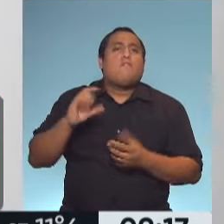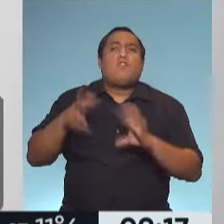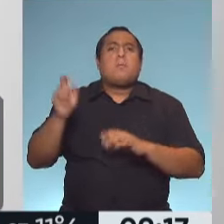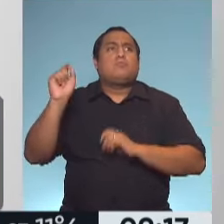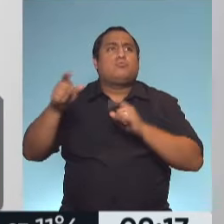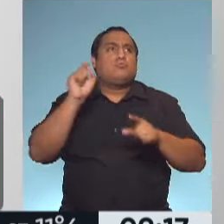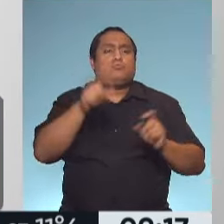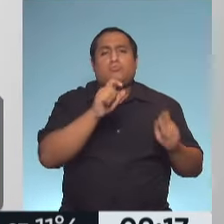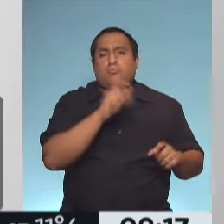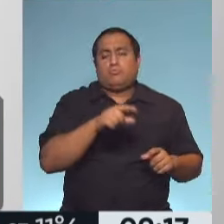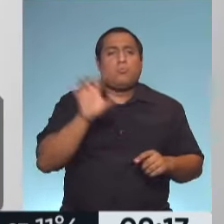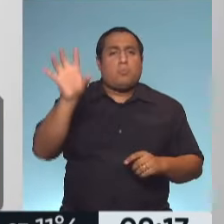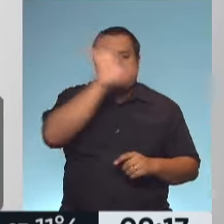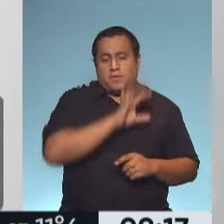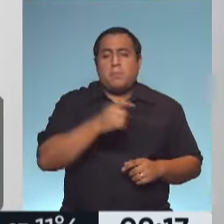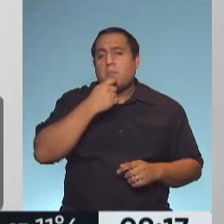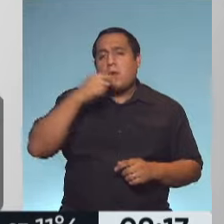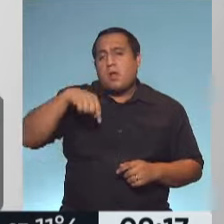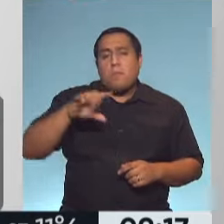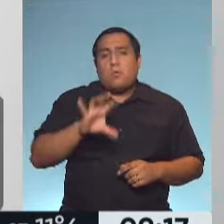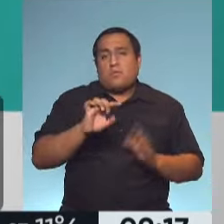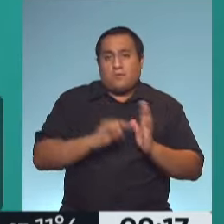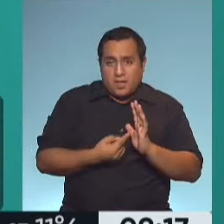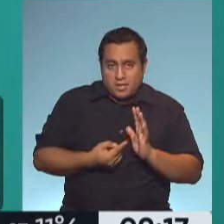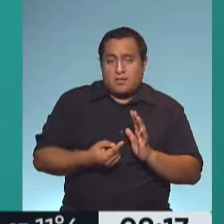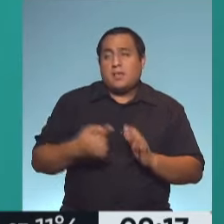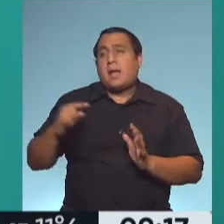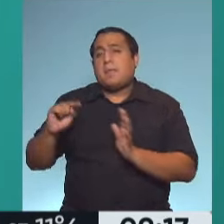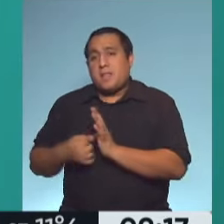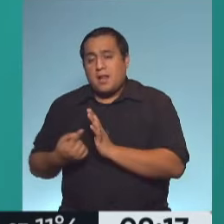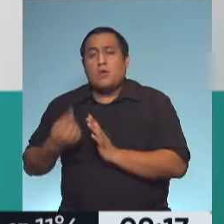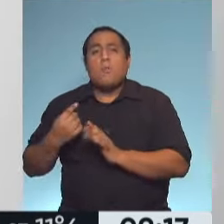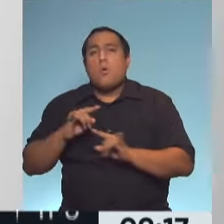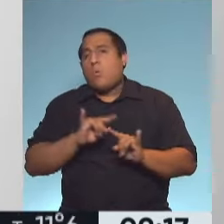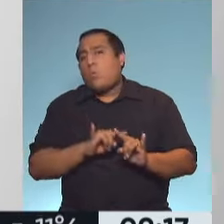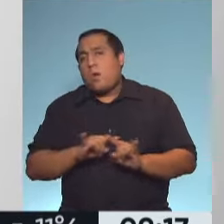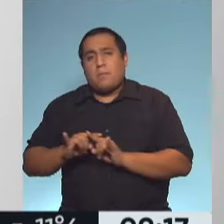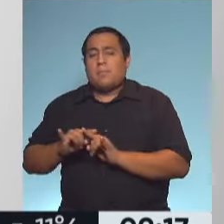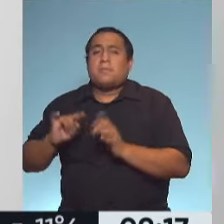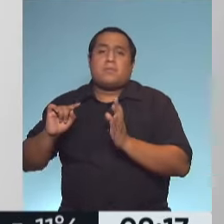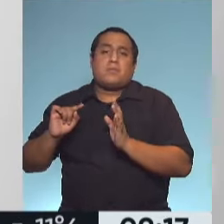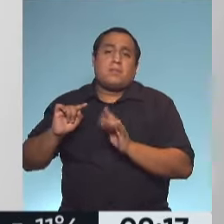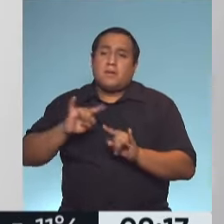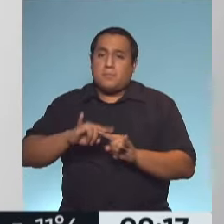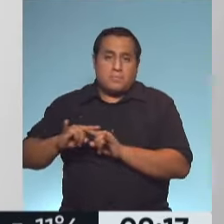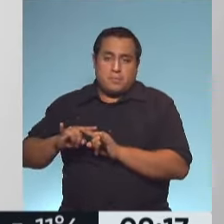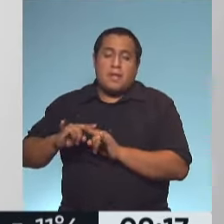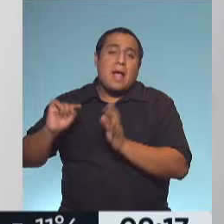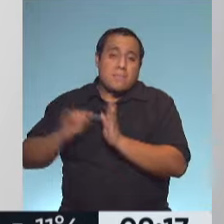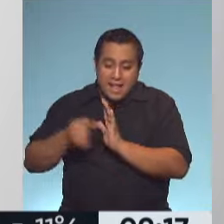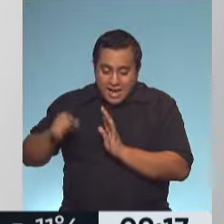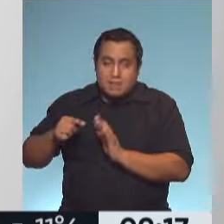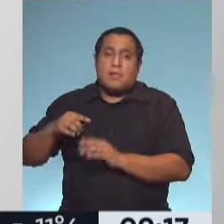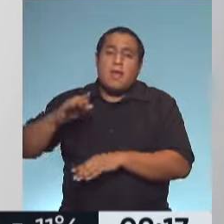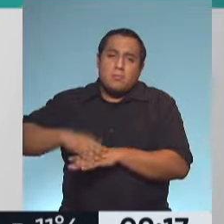En el caso de la provincia de Buenos Aires, el que definió la provincia, y en la capital, la página de la Capital Federal, y es la Capital Federal la que distribuye